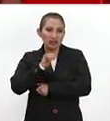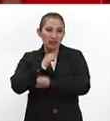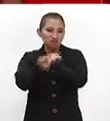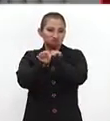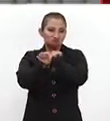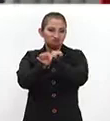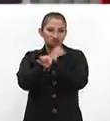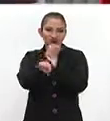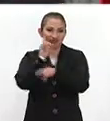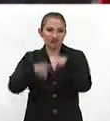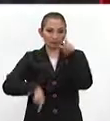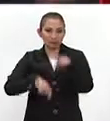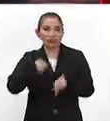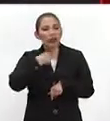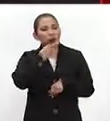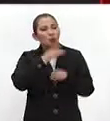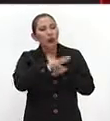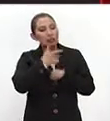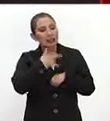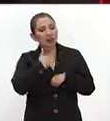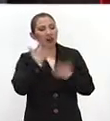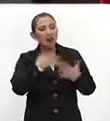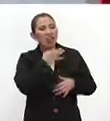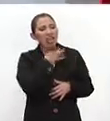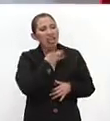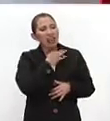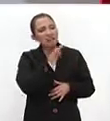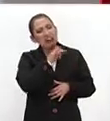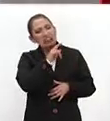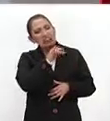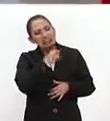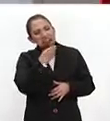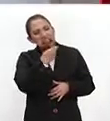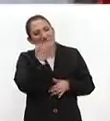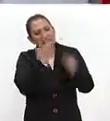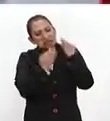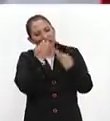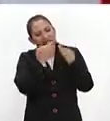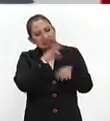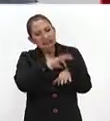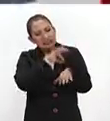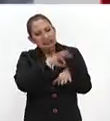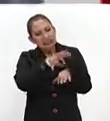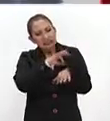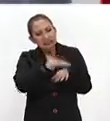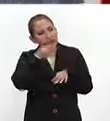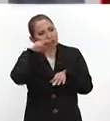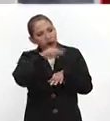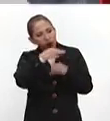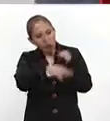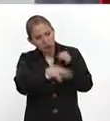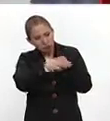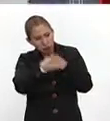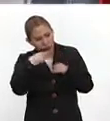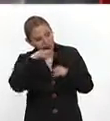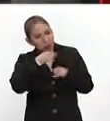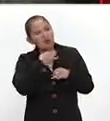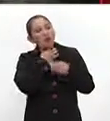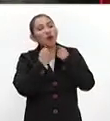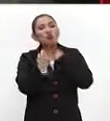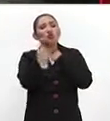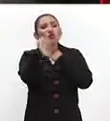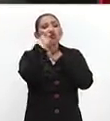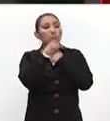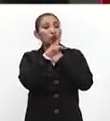resistente. ¿Qué datos me pueden decir? Tengo una faringitis que realmente requiere un tratamiento antibiótico, que veas al final de tus amígdalas de tu